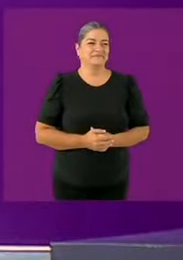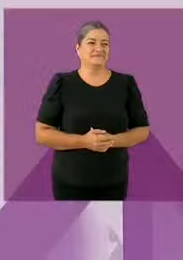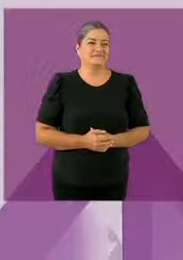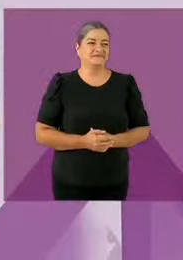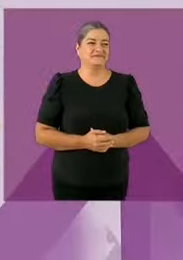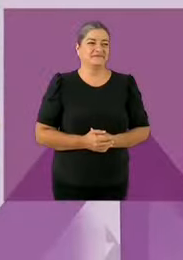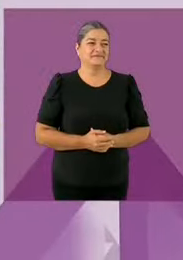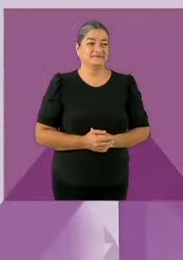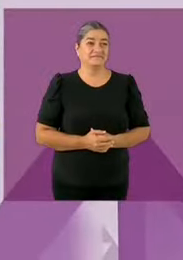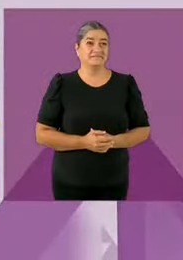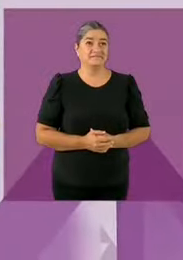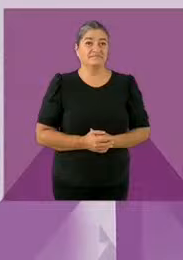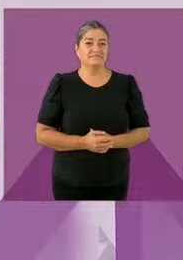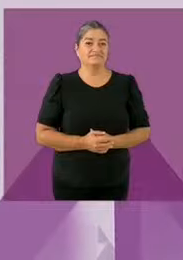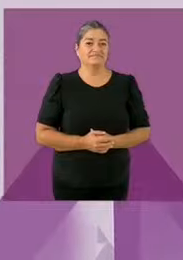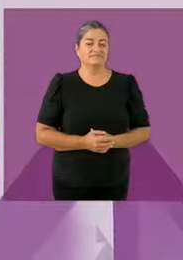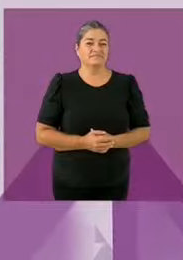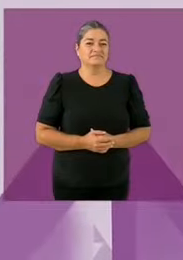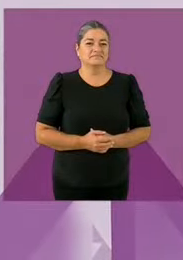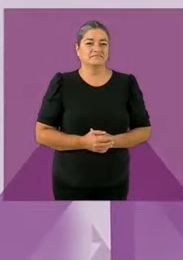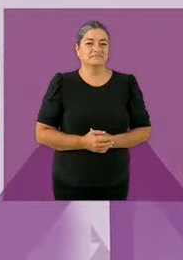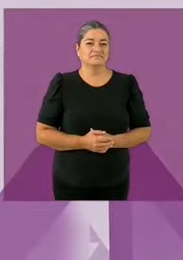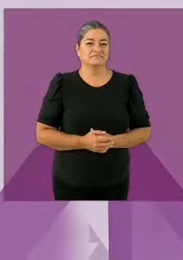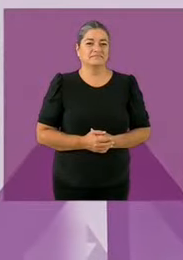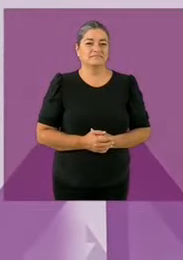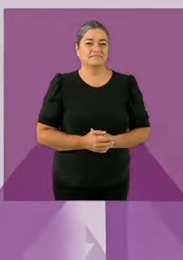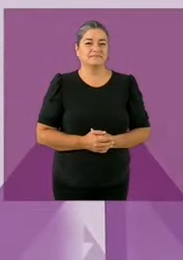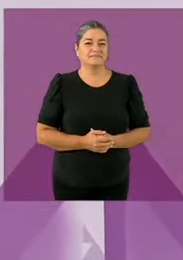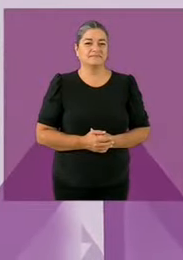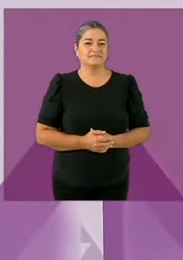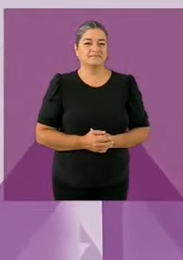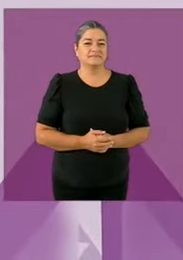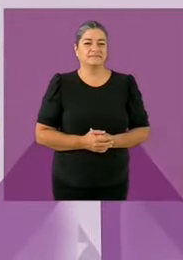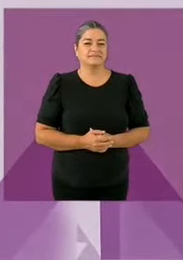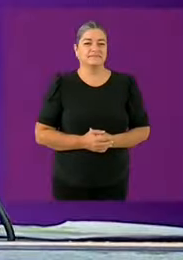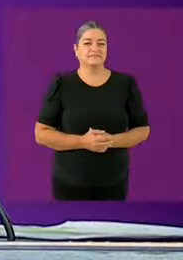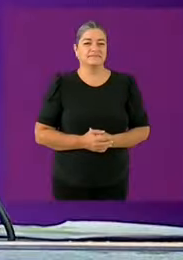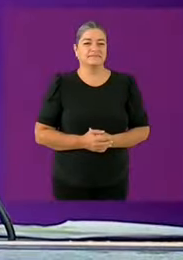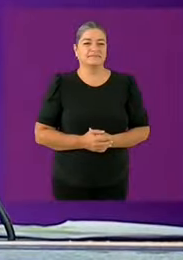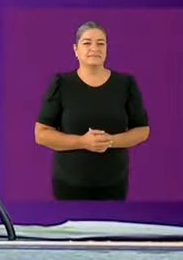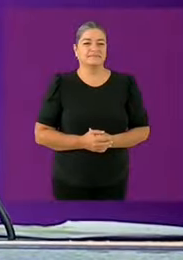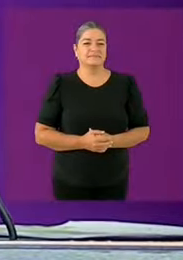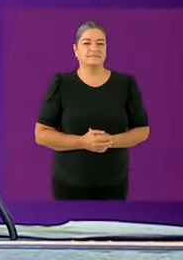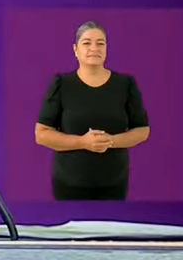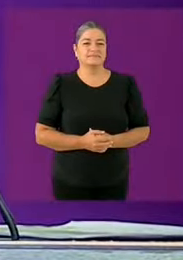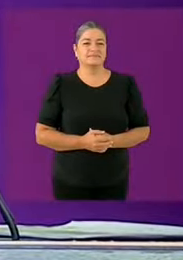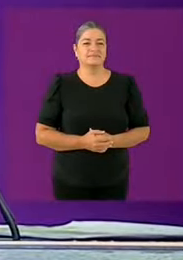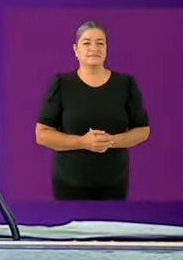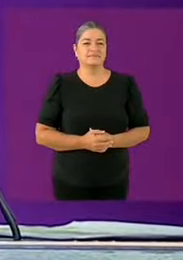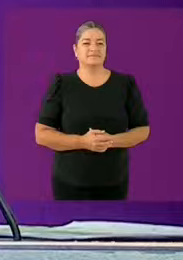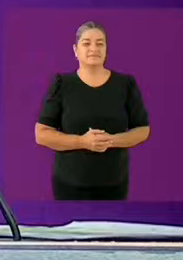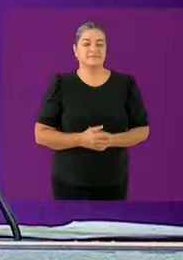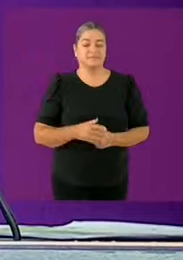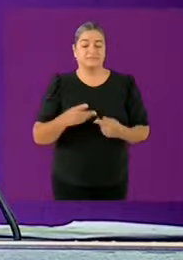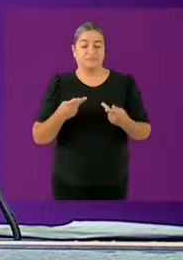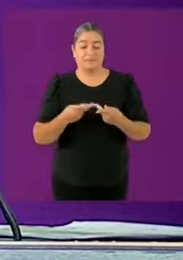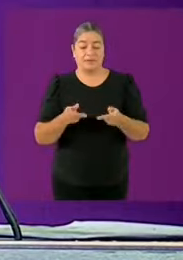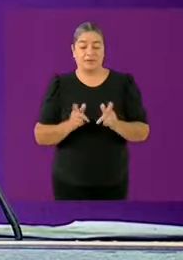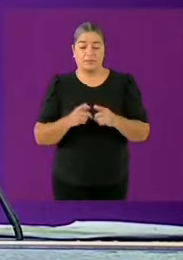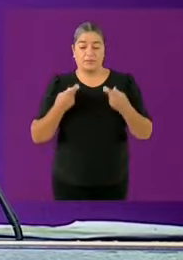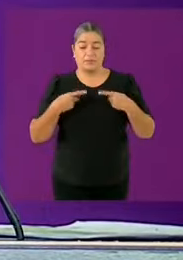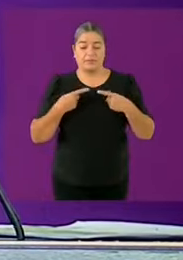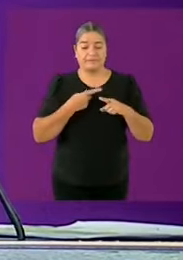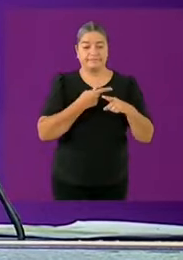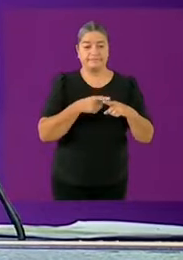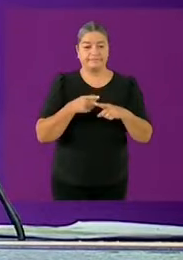Candidato Maínez hay distintos grupos vulnerables hablamos de niñas de niños hablamos de las personas migrantes han hablado ustedes